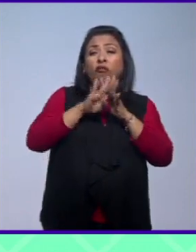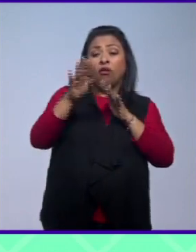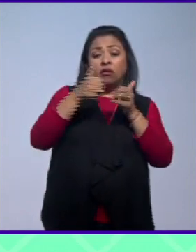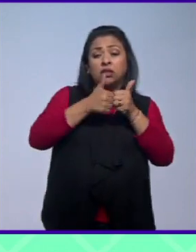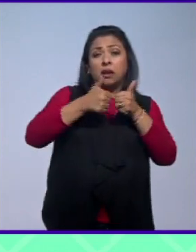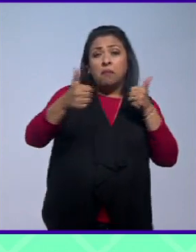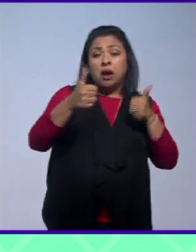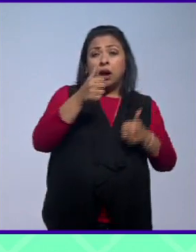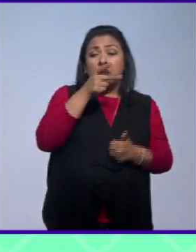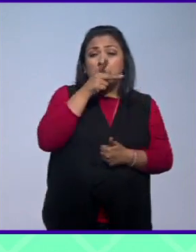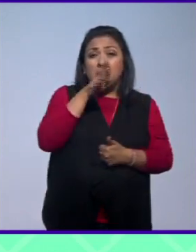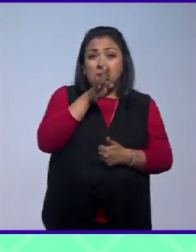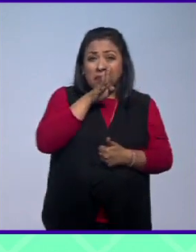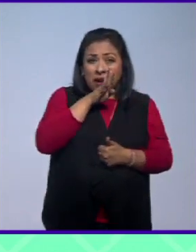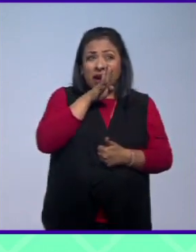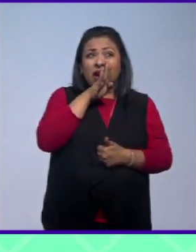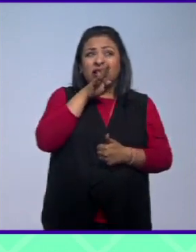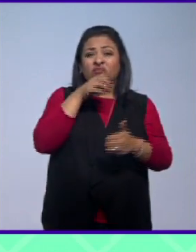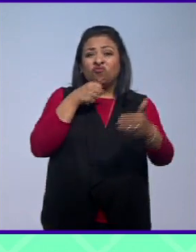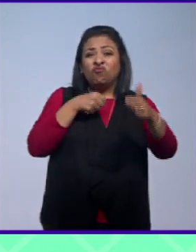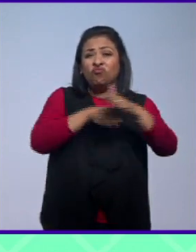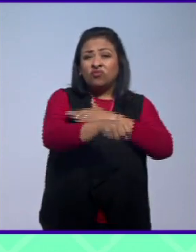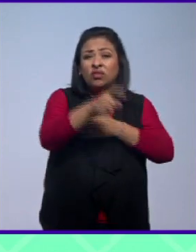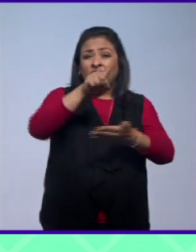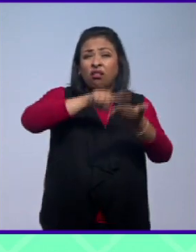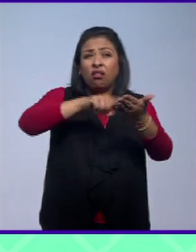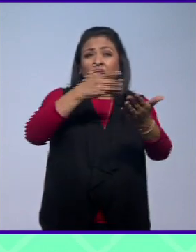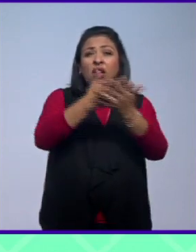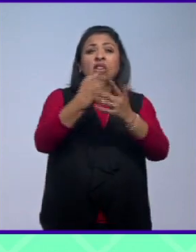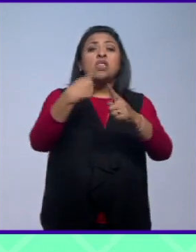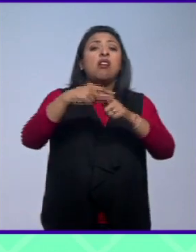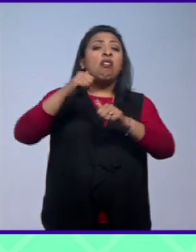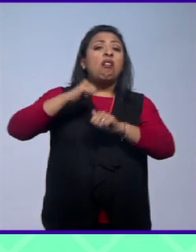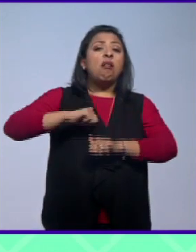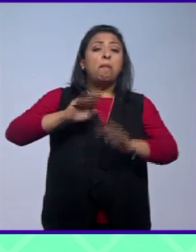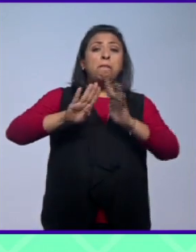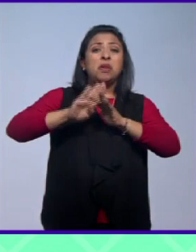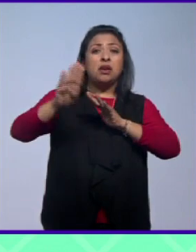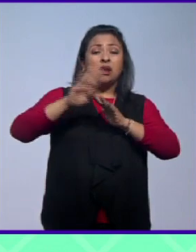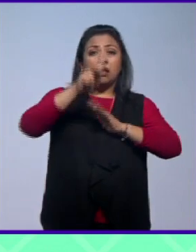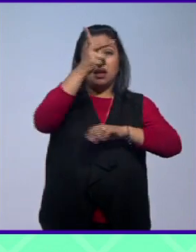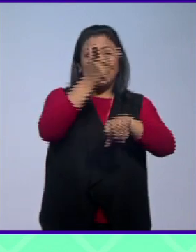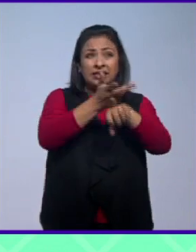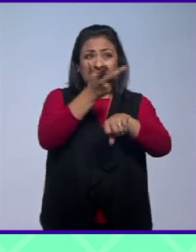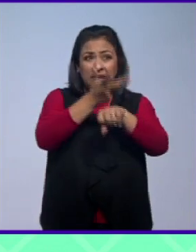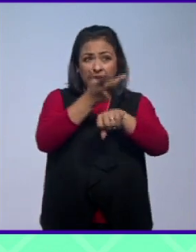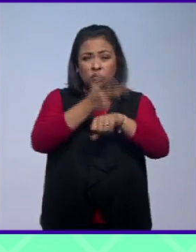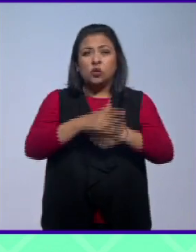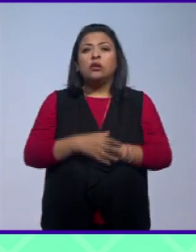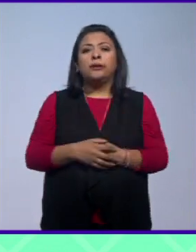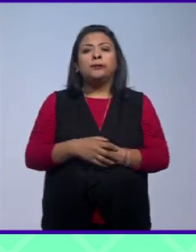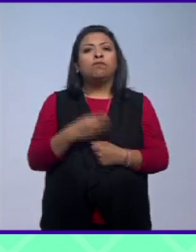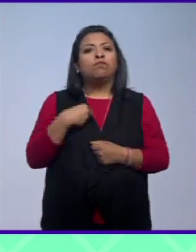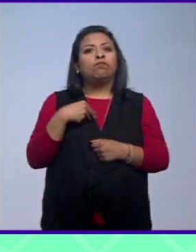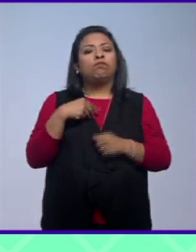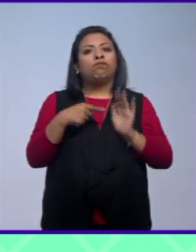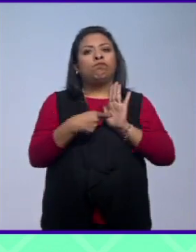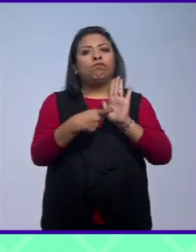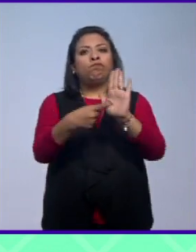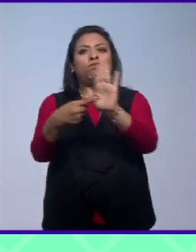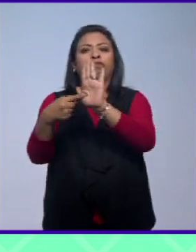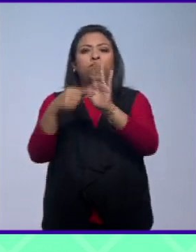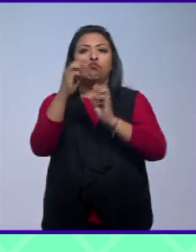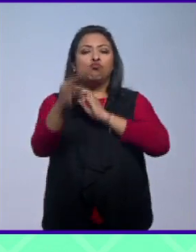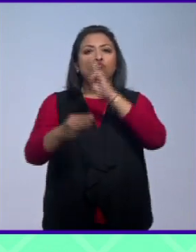separados de sus padres y encerrados en jaulas por las autoridades migratorias norteamericanas han dado la vuelta al